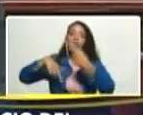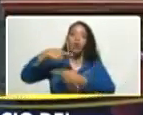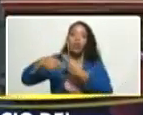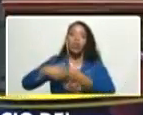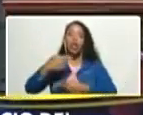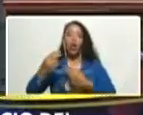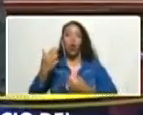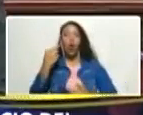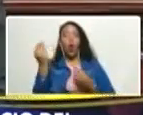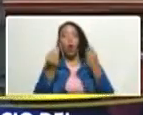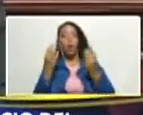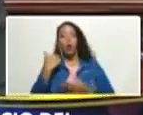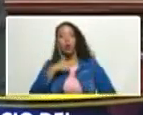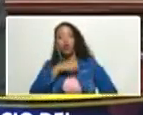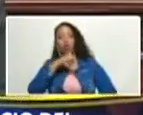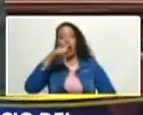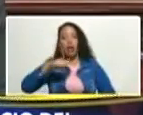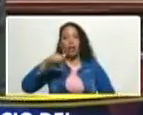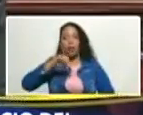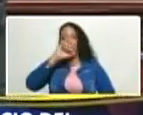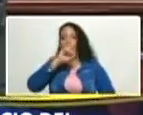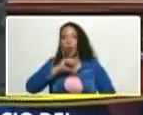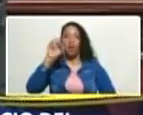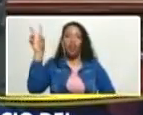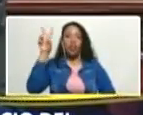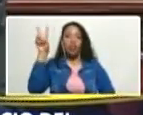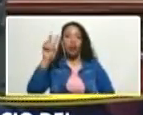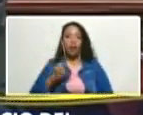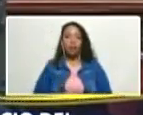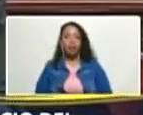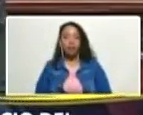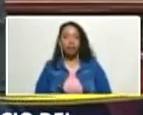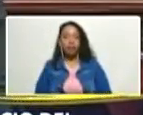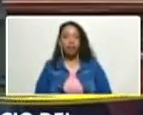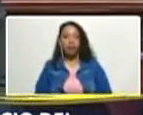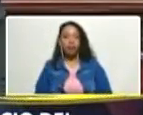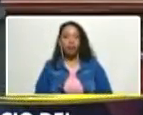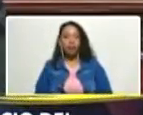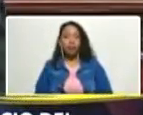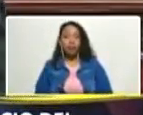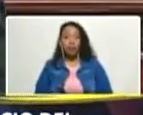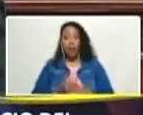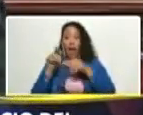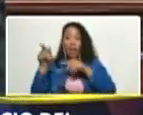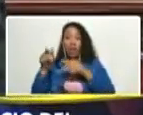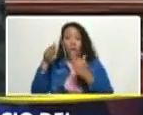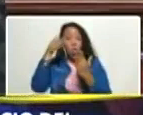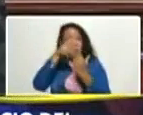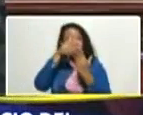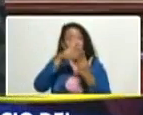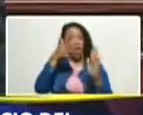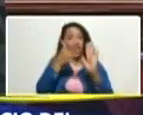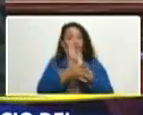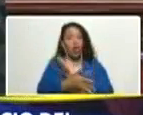el caso de nuestra amada Venezuela se han sallado sobre el cuerpo de la nación